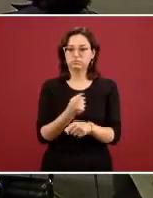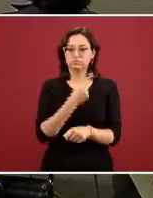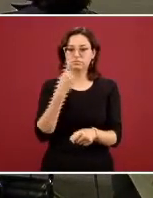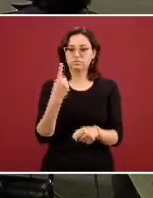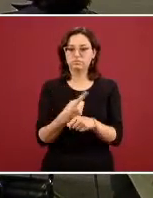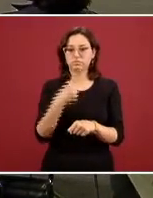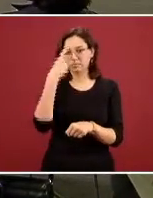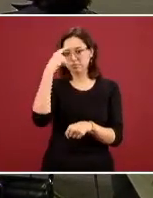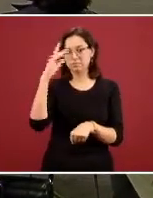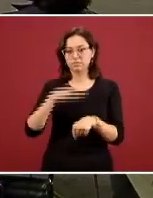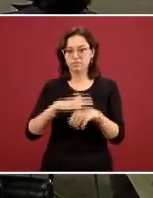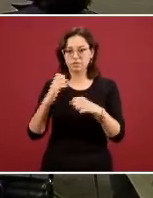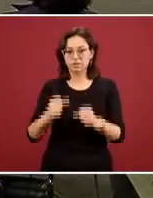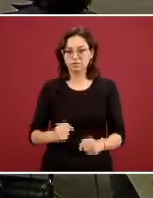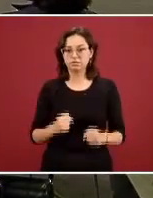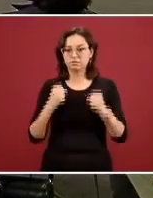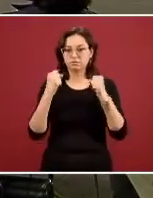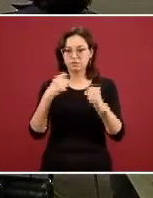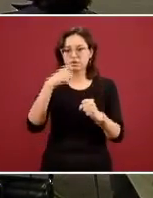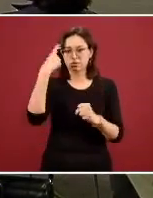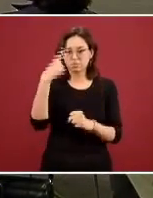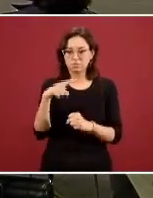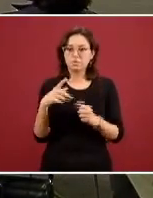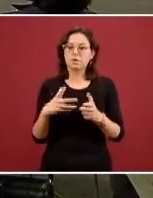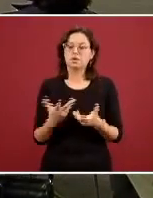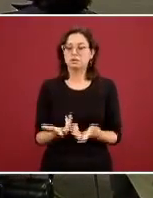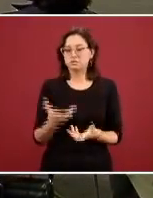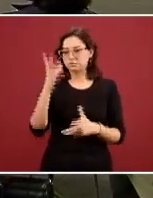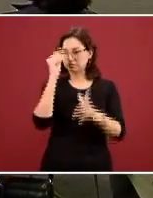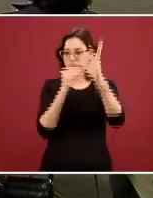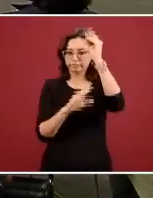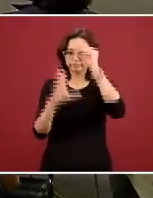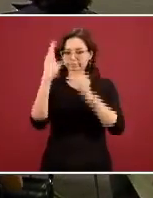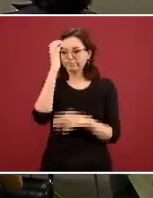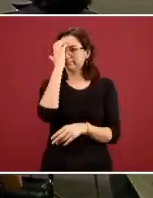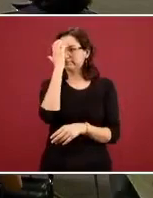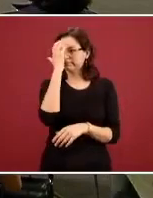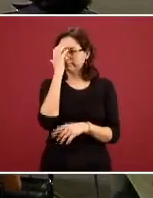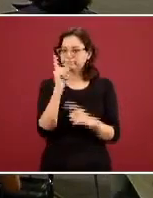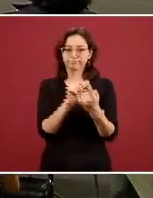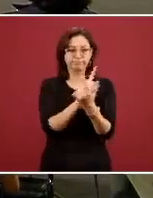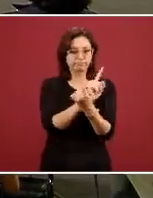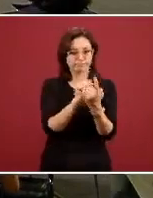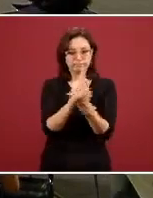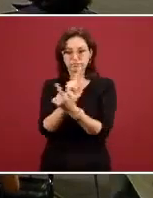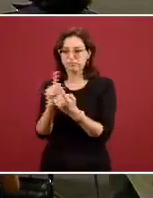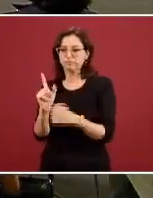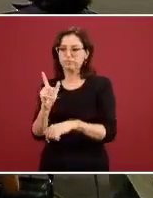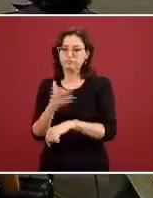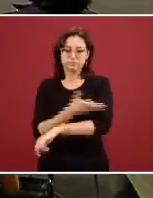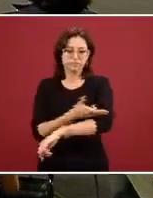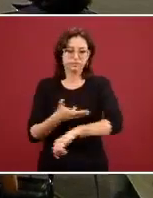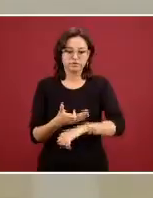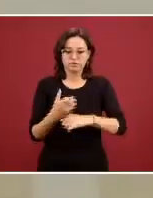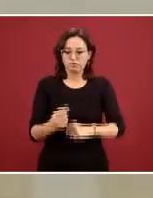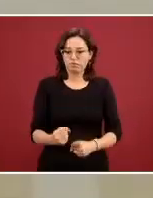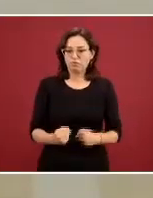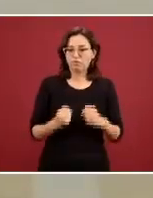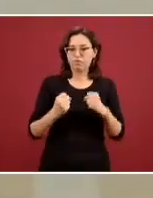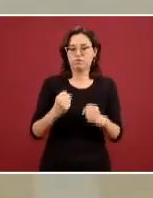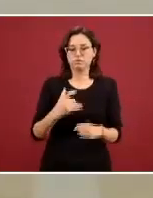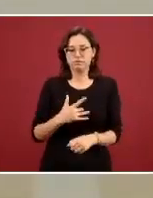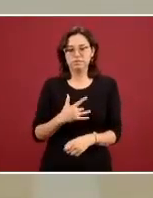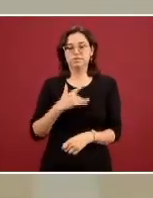fortalecernos para crecer para conocernos para tener familias más fuertes más sensibles